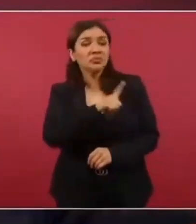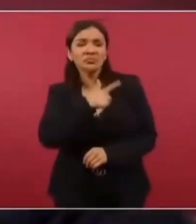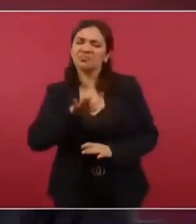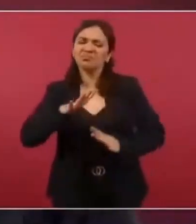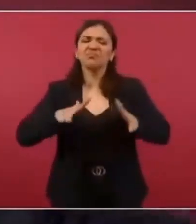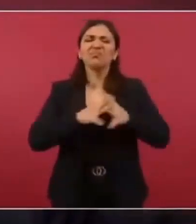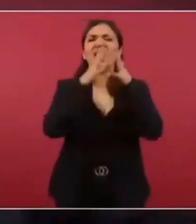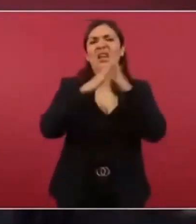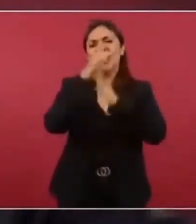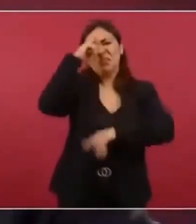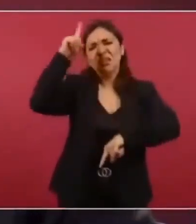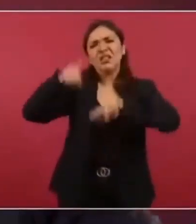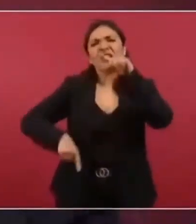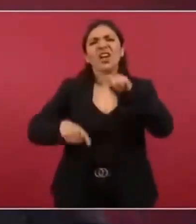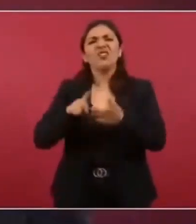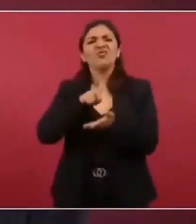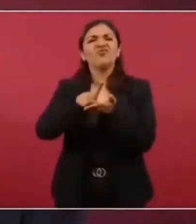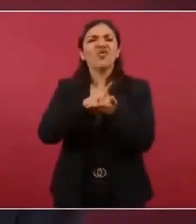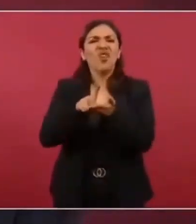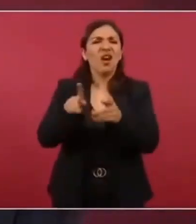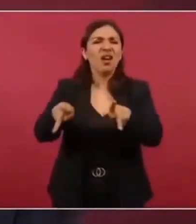utilizando a García Luna